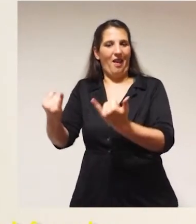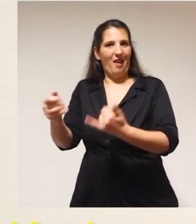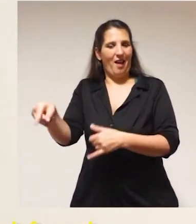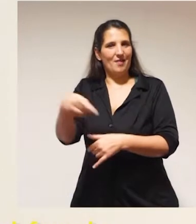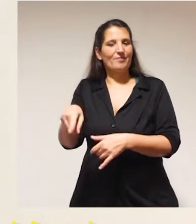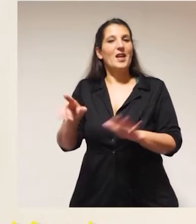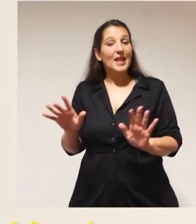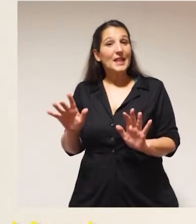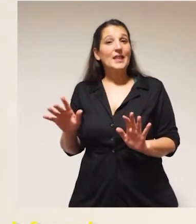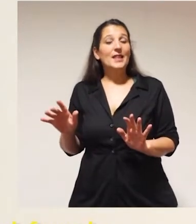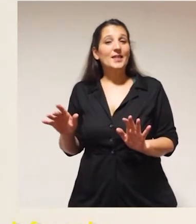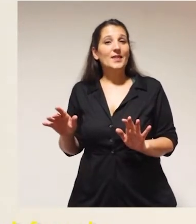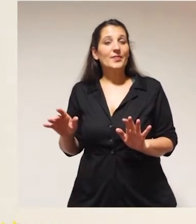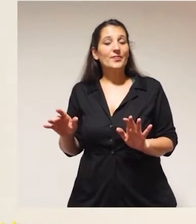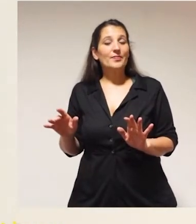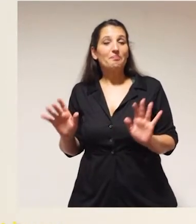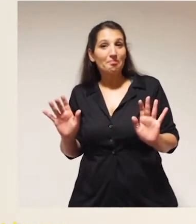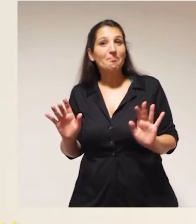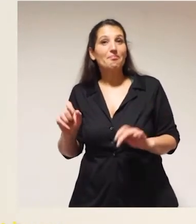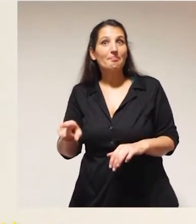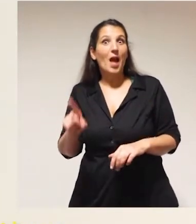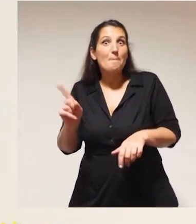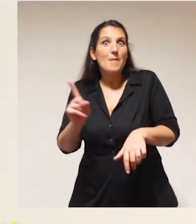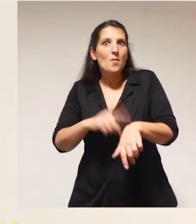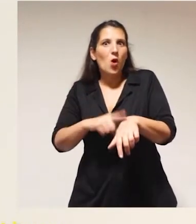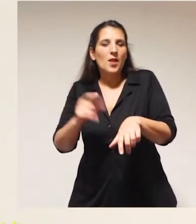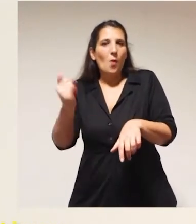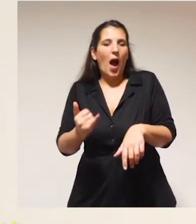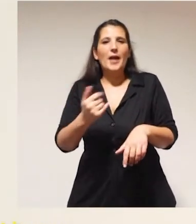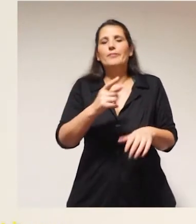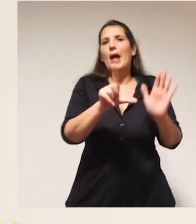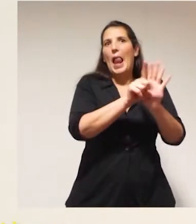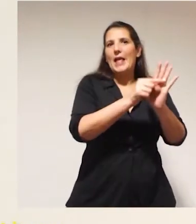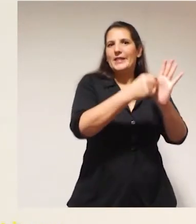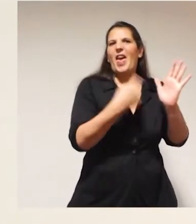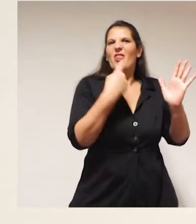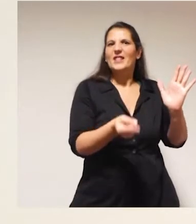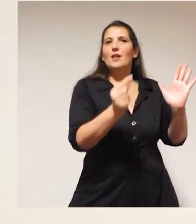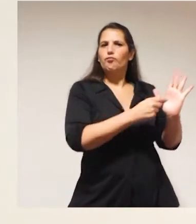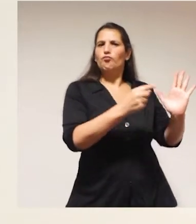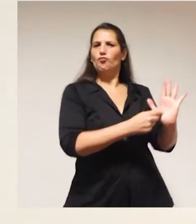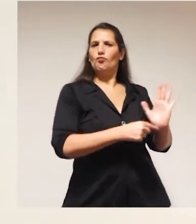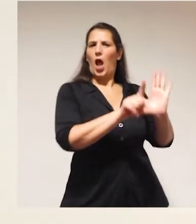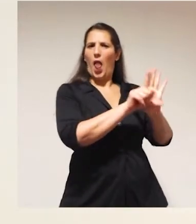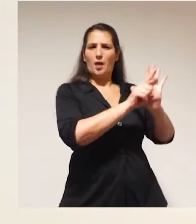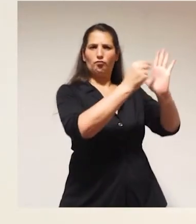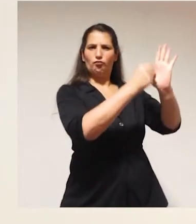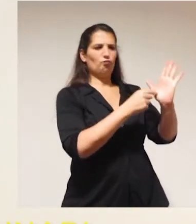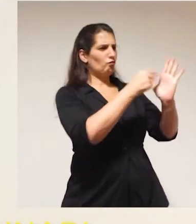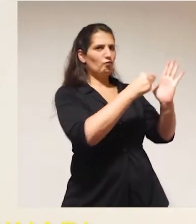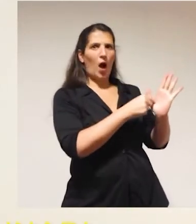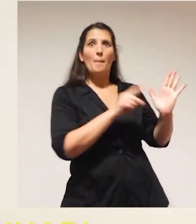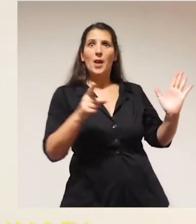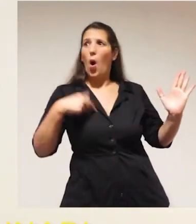generadas y que en el fondo, y que paralelamente a las prácticas jurídicamente objetables,